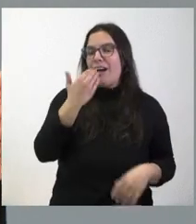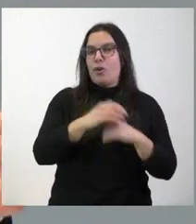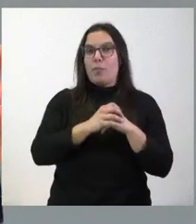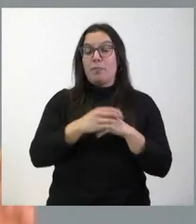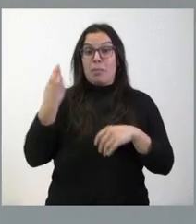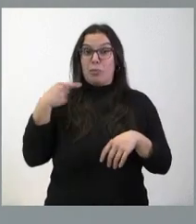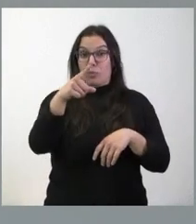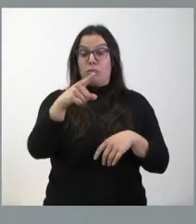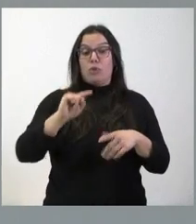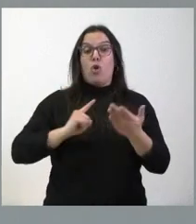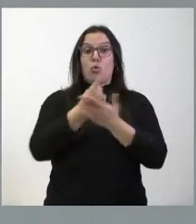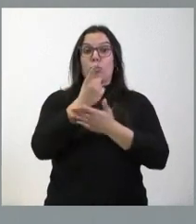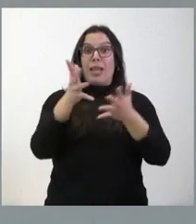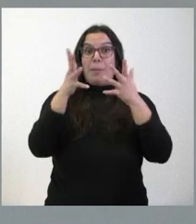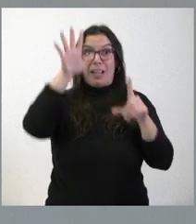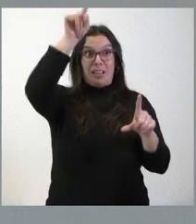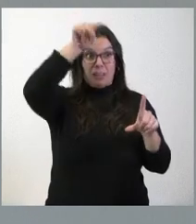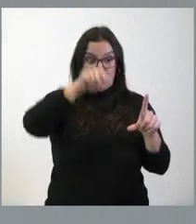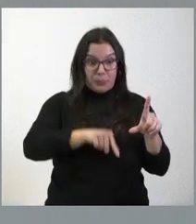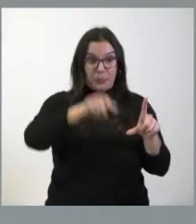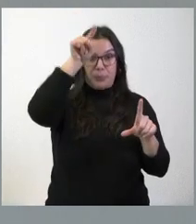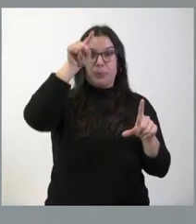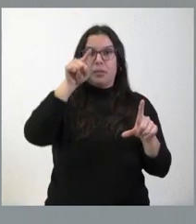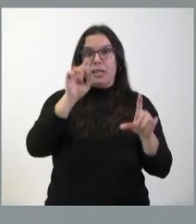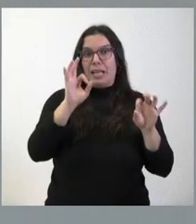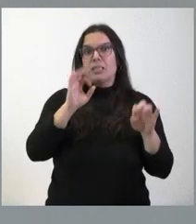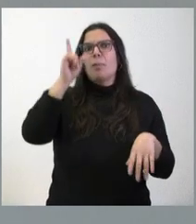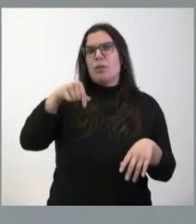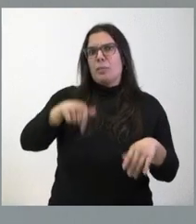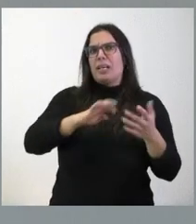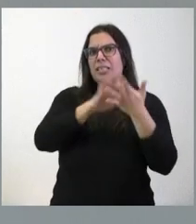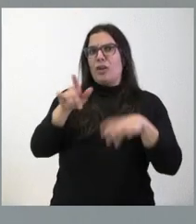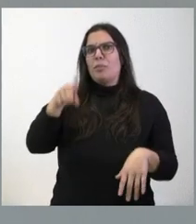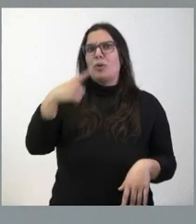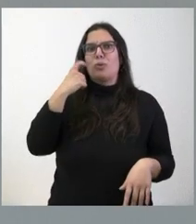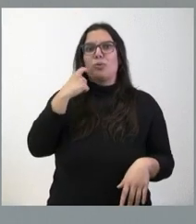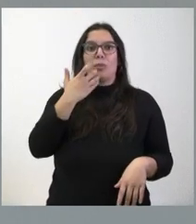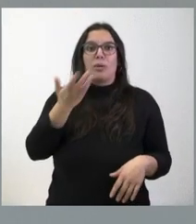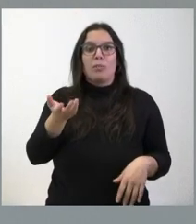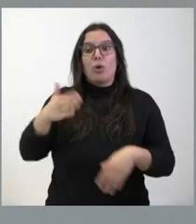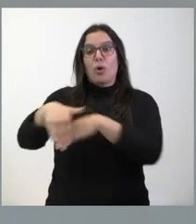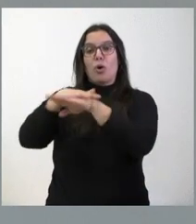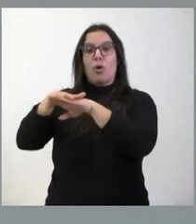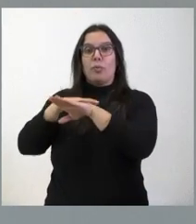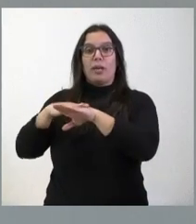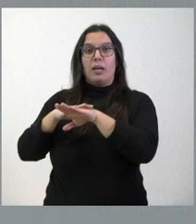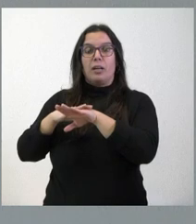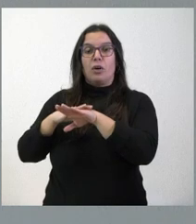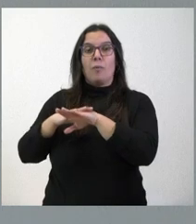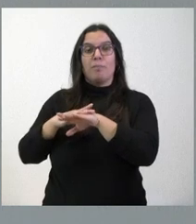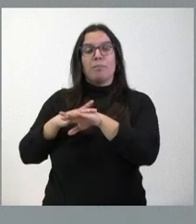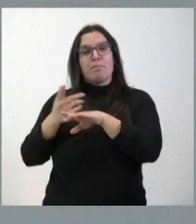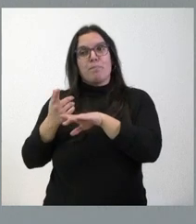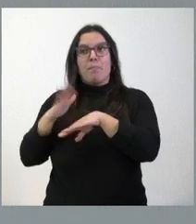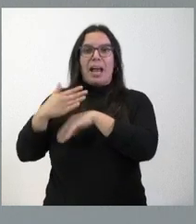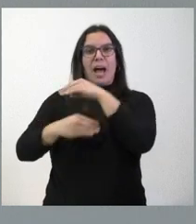que usted me plantea, la Ruta de la Plata, es una de ellas, pero también en Castilla y León estamos acostumbrados a que el Gobierno es especialmente perezoso a